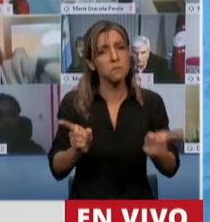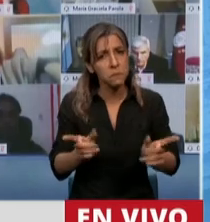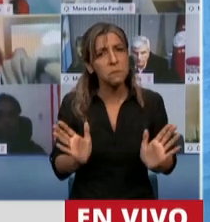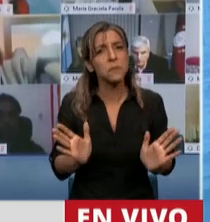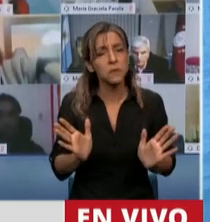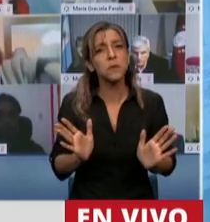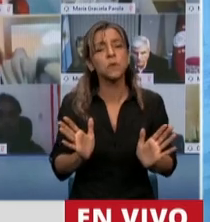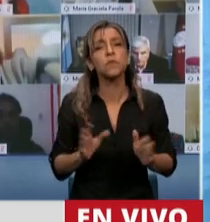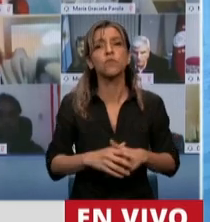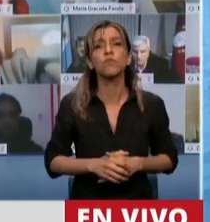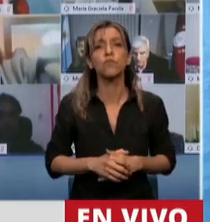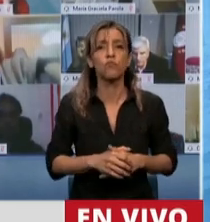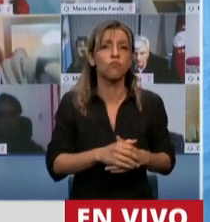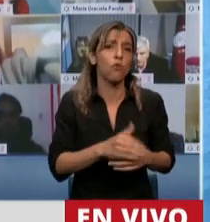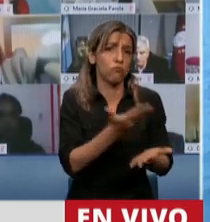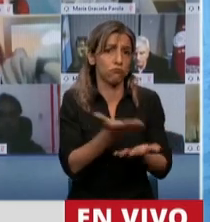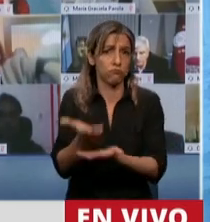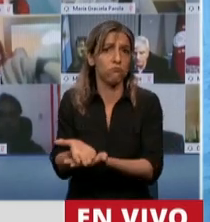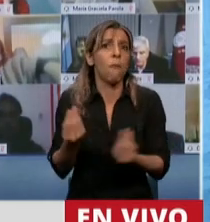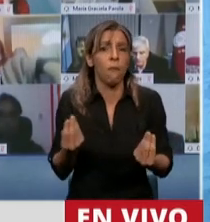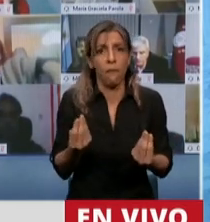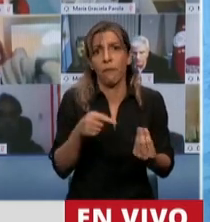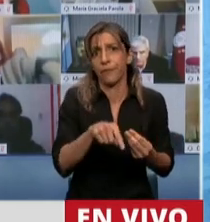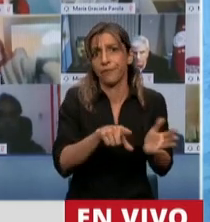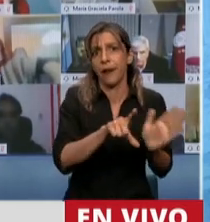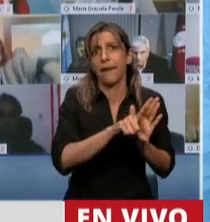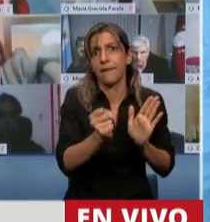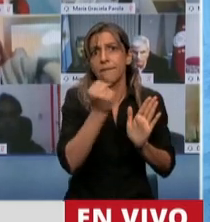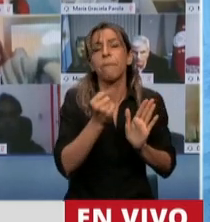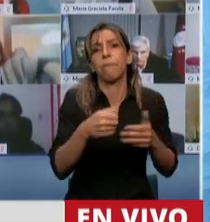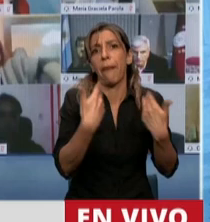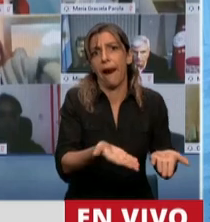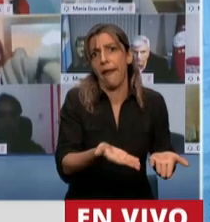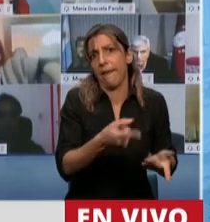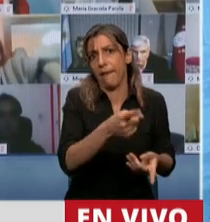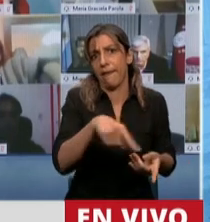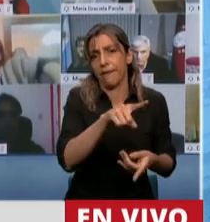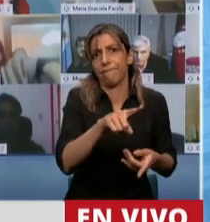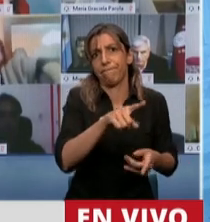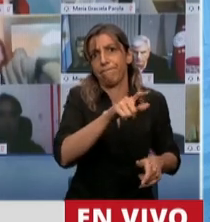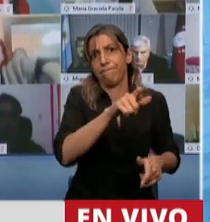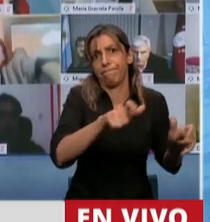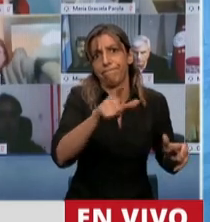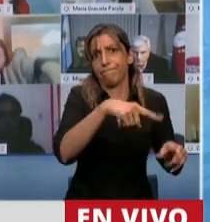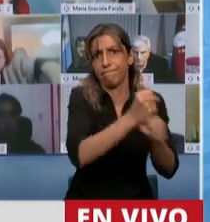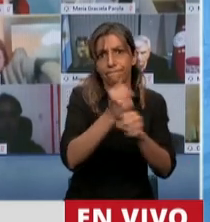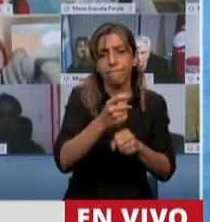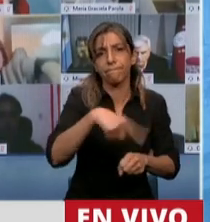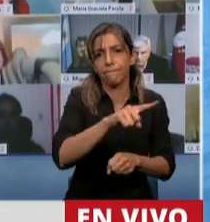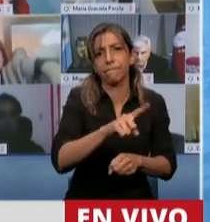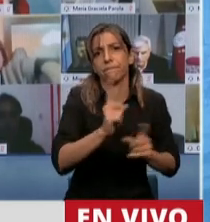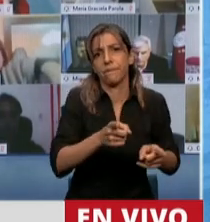claramente benefician a un sector importante de los trabajadores de Argentina y actividades que son esenciales para el